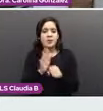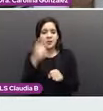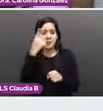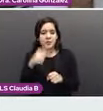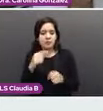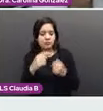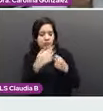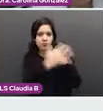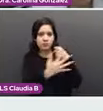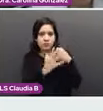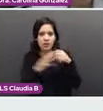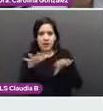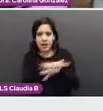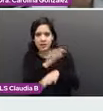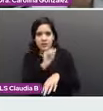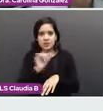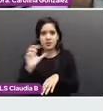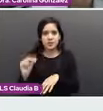Siguiente.